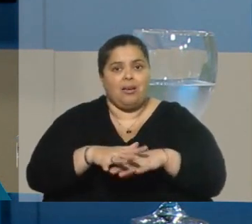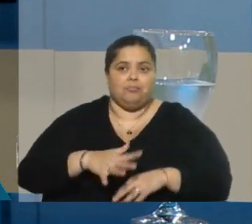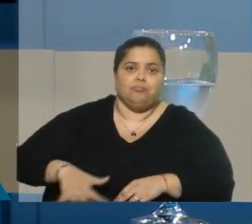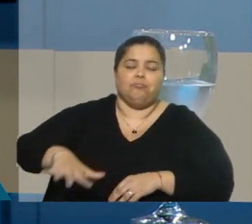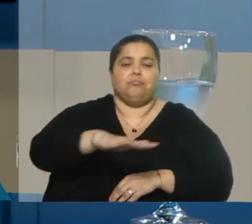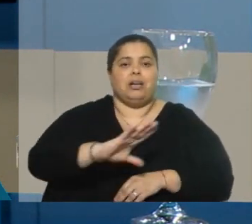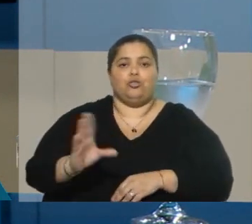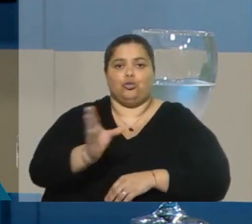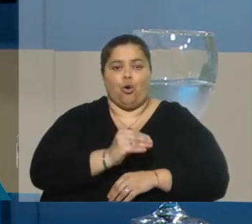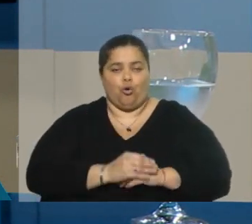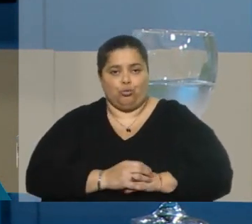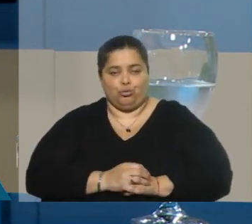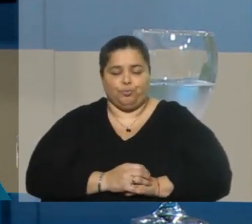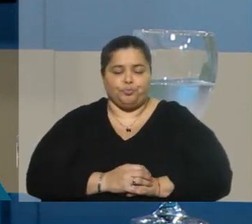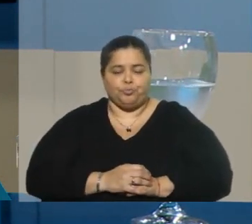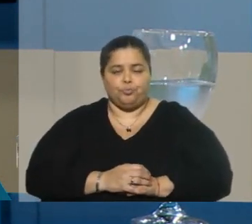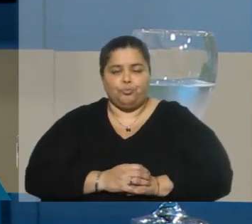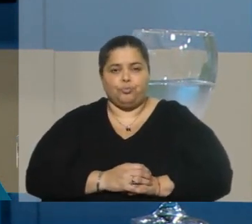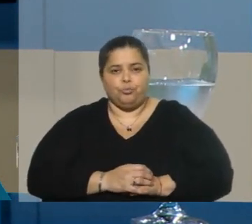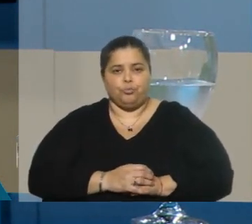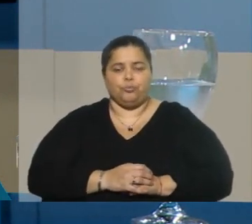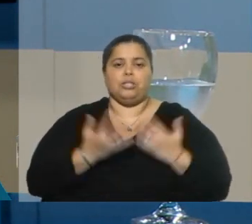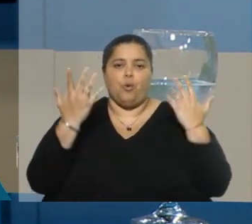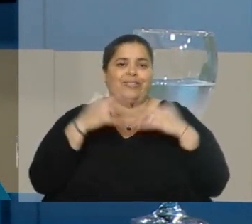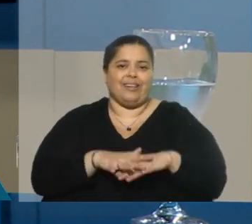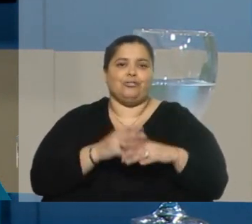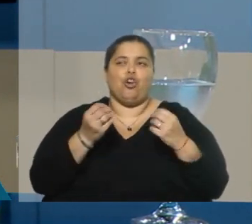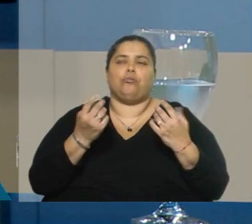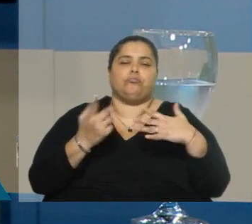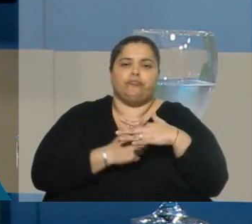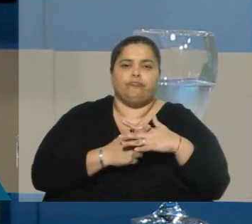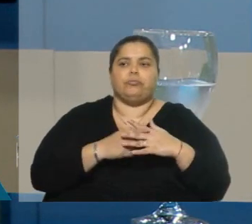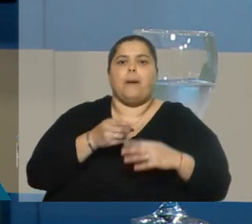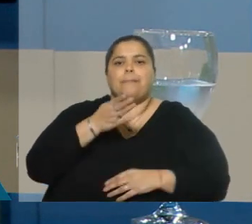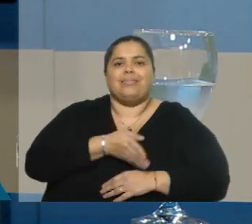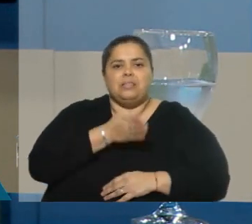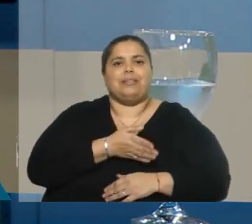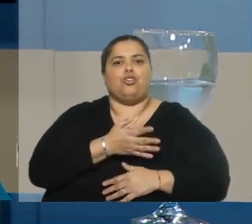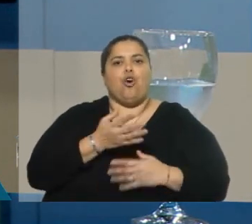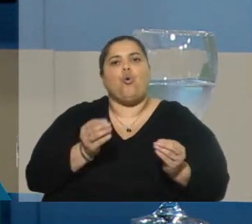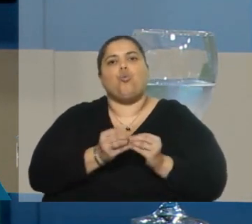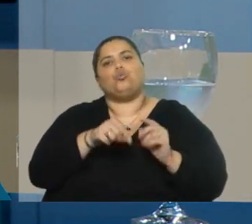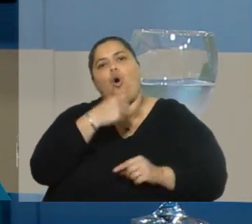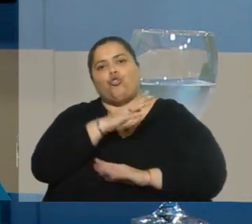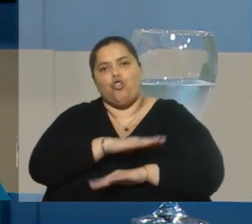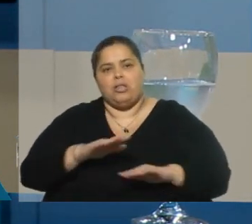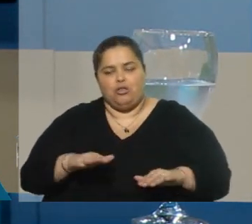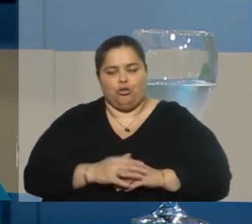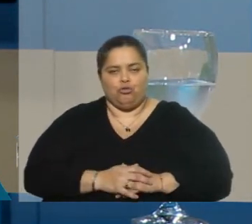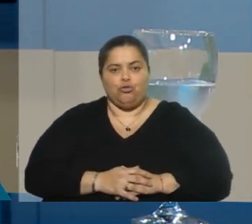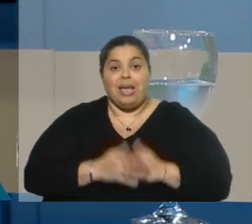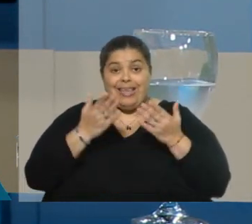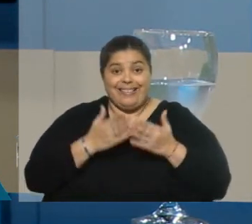cuanto a su, precisamente, integración, inclusión y participación con los demás niños. Inauguramos recientemente,